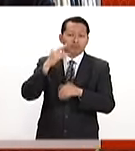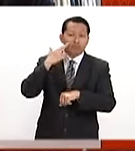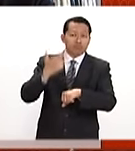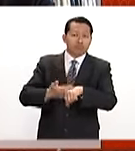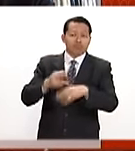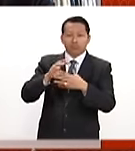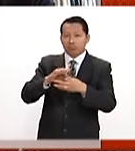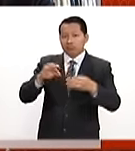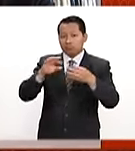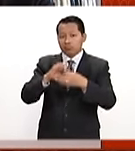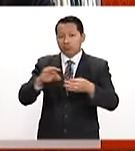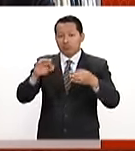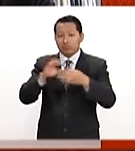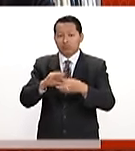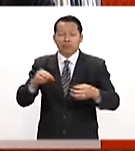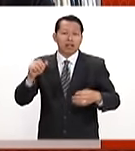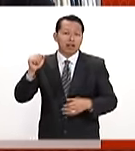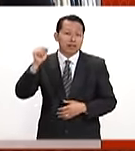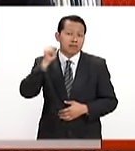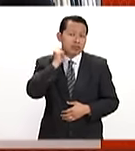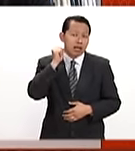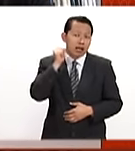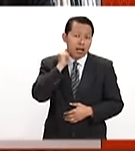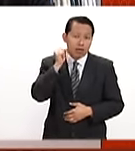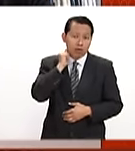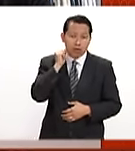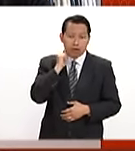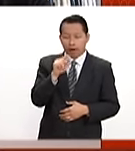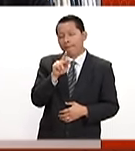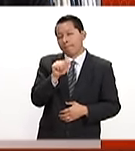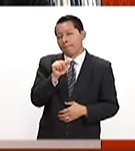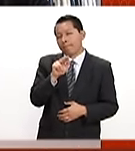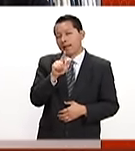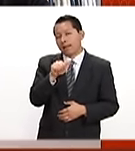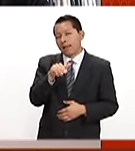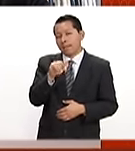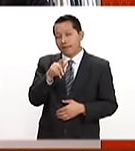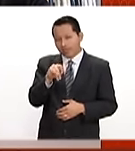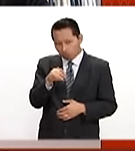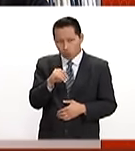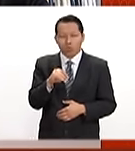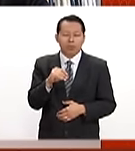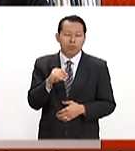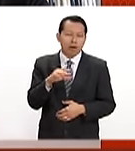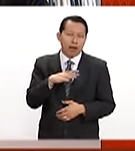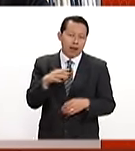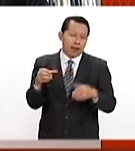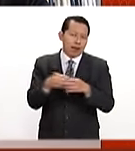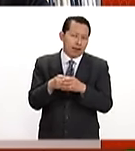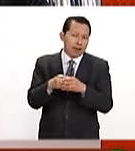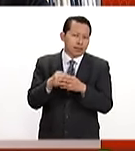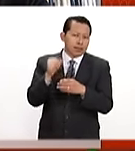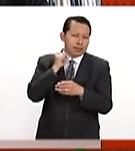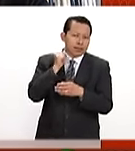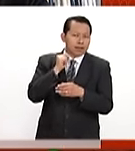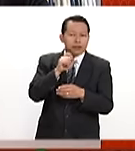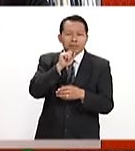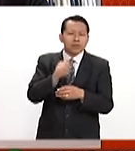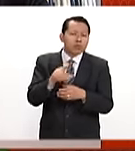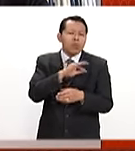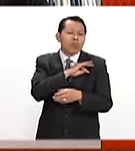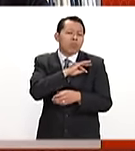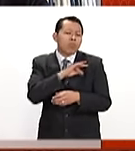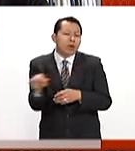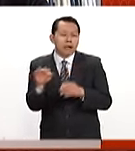Congreso, ¿no?, en este caso... El Parlamento. El Parlamento, en este caso el Parlamento, podía matizar